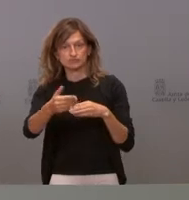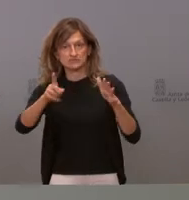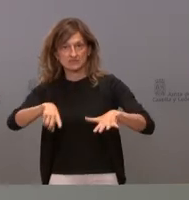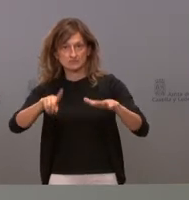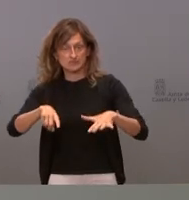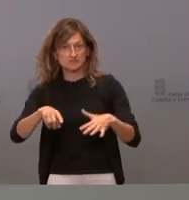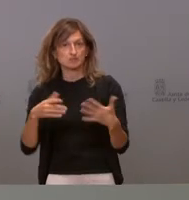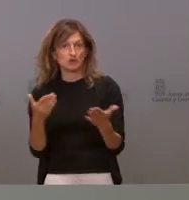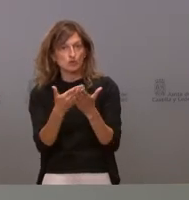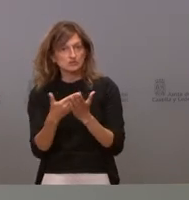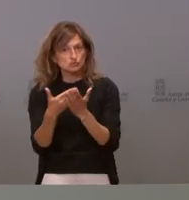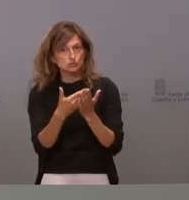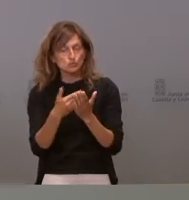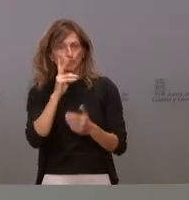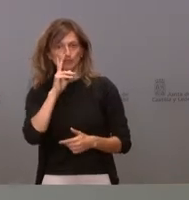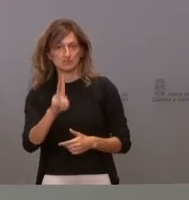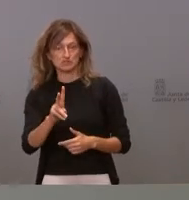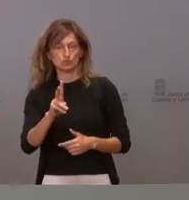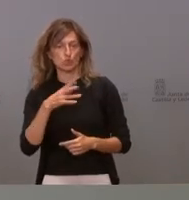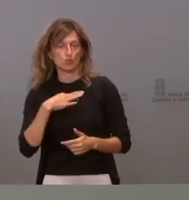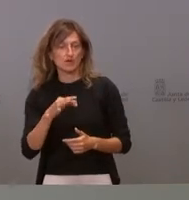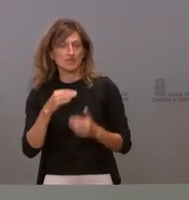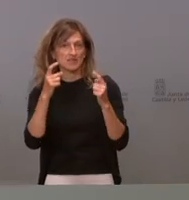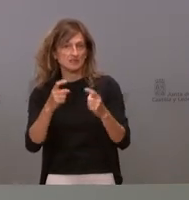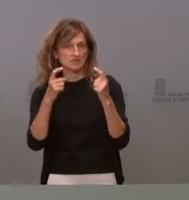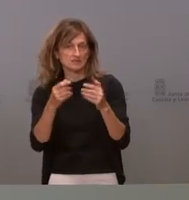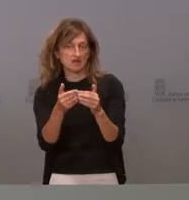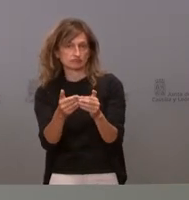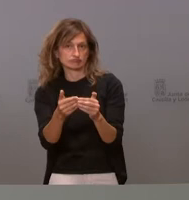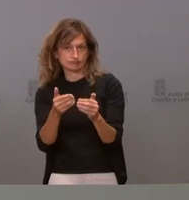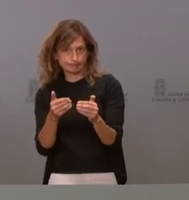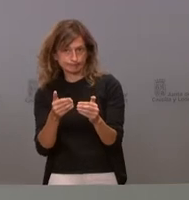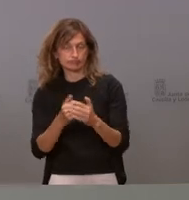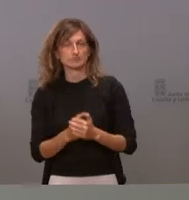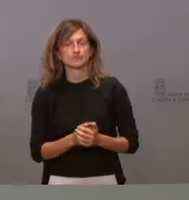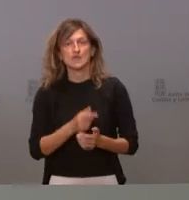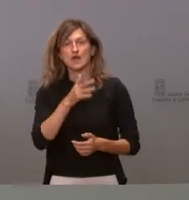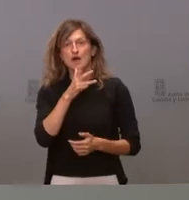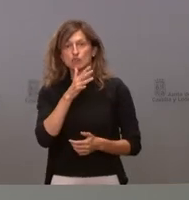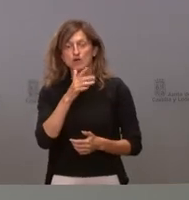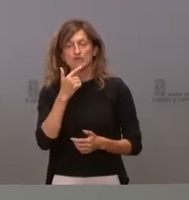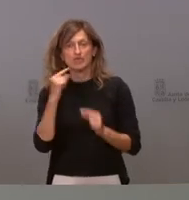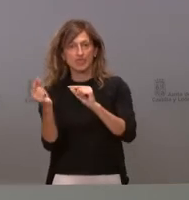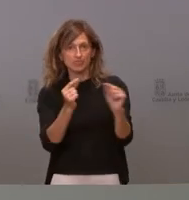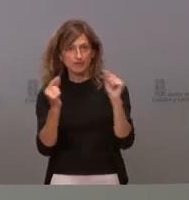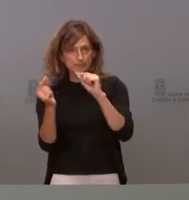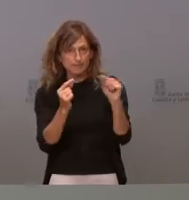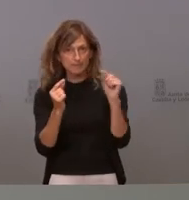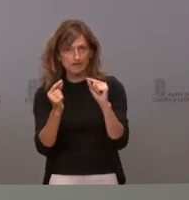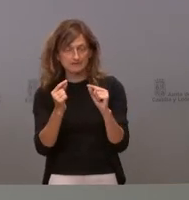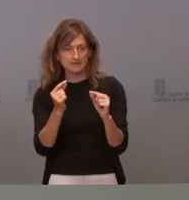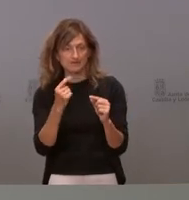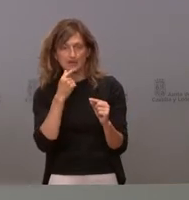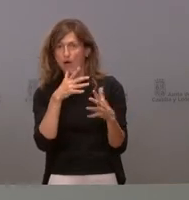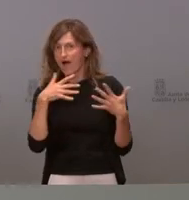visto por algunos estudios que se puede acercar y disminuir el intervalo y ahora mismo está en debate y cuando digo ahora mismo